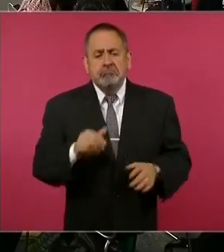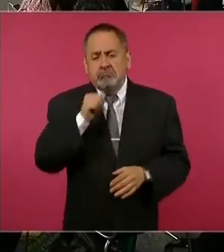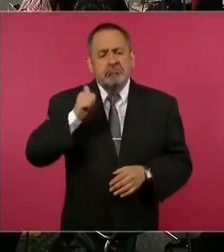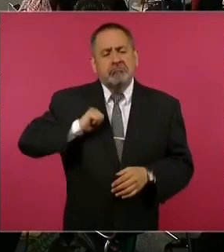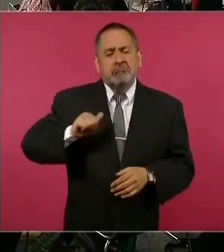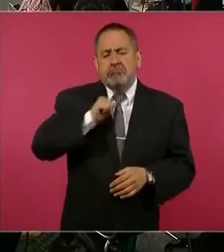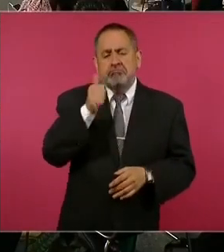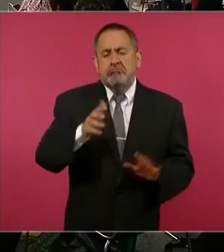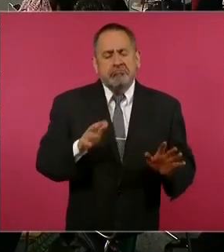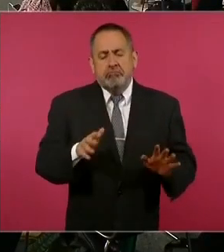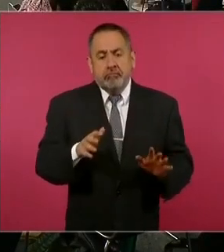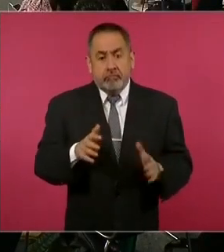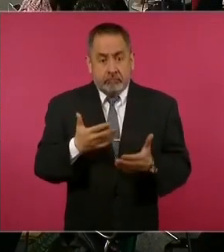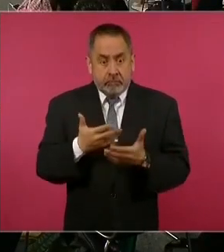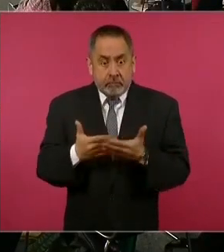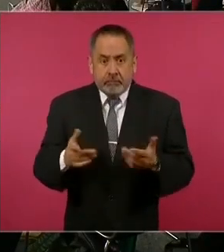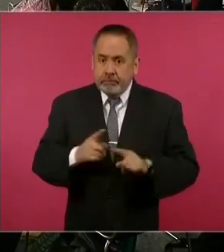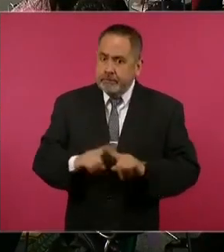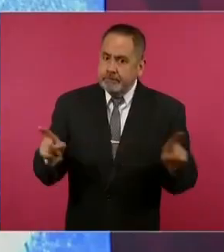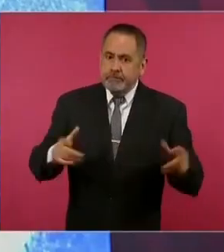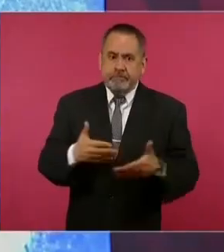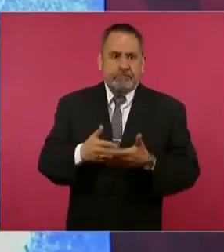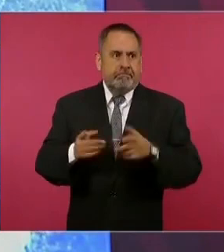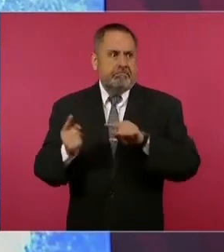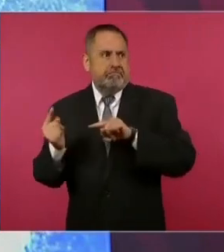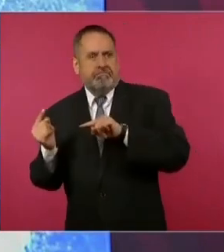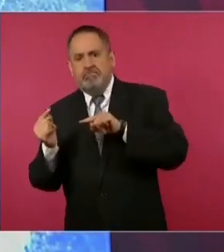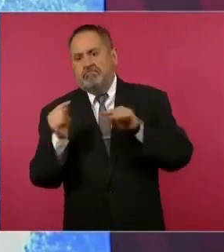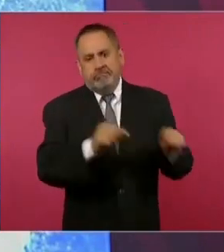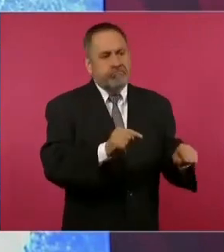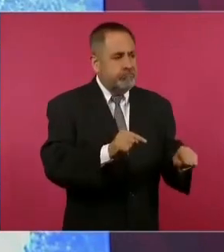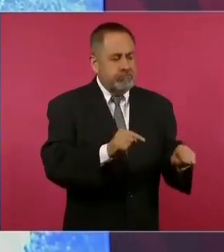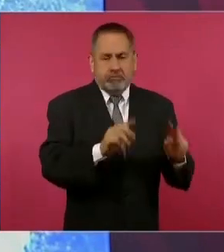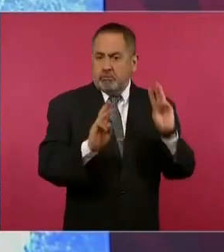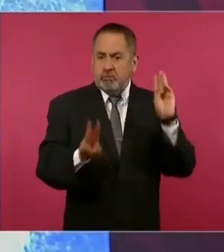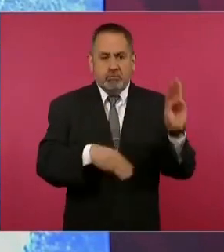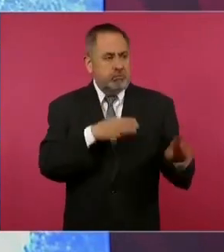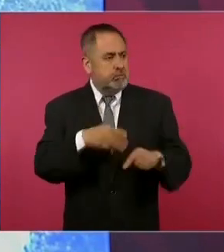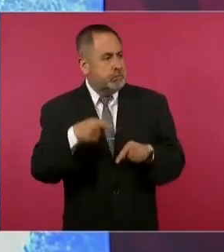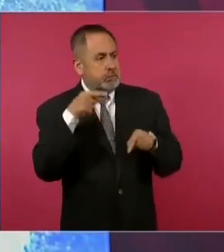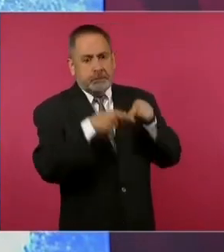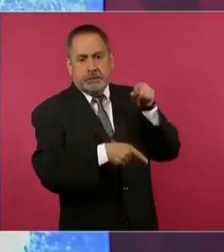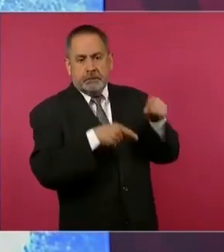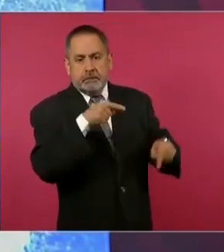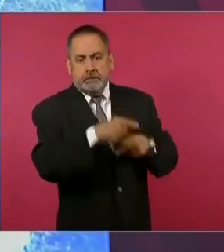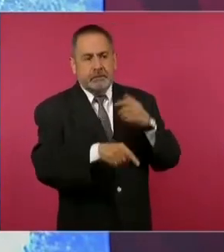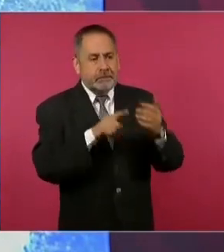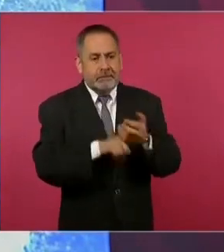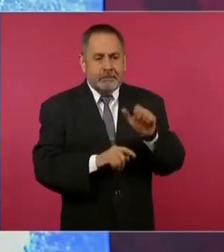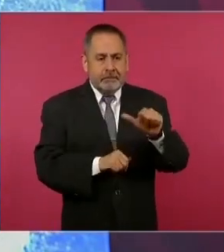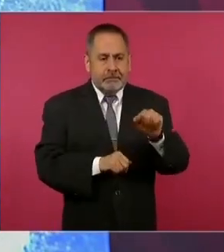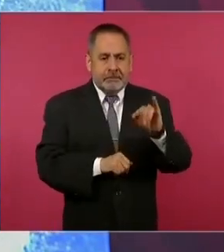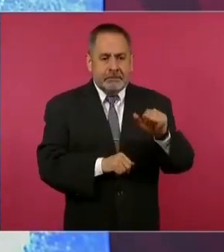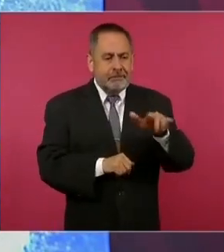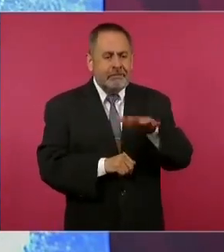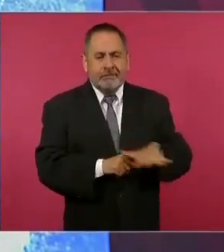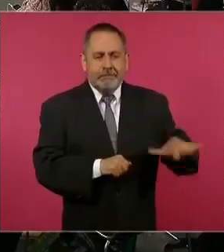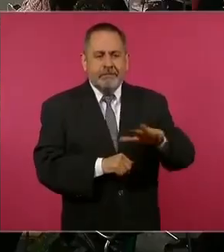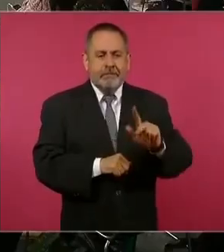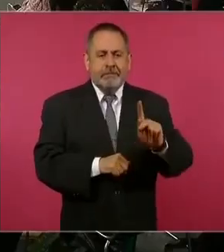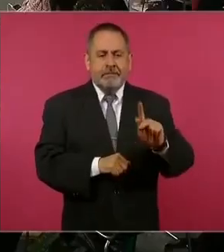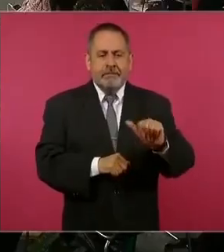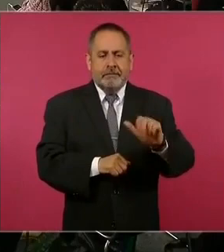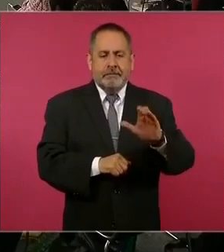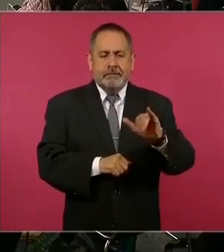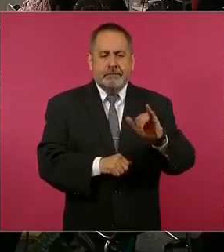Ahora todo el comercio mercante mundial tiene que ver con el Pacífico, los puertos mexicanos del